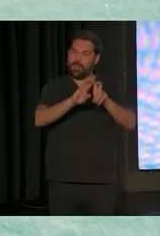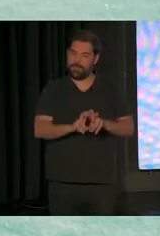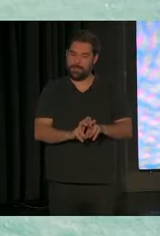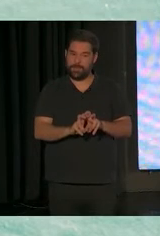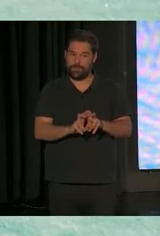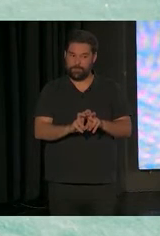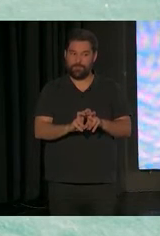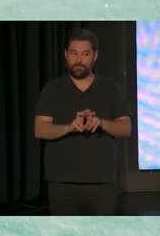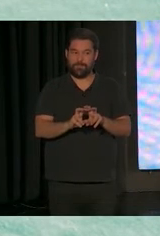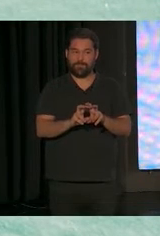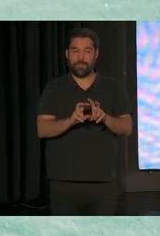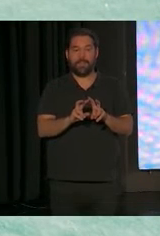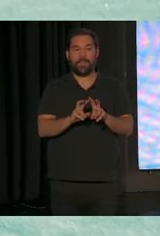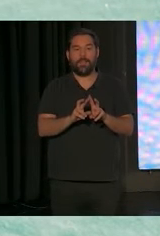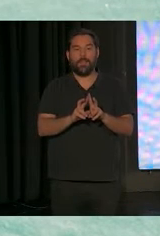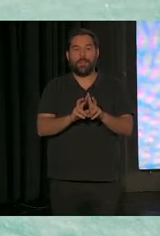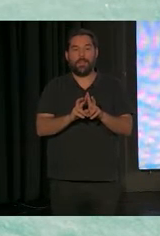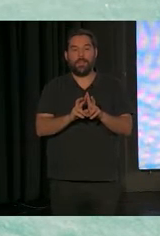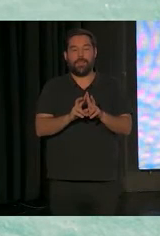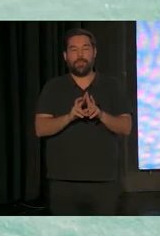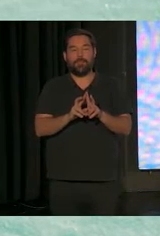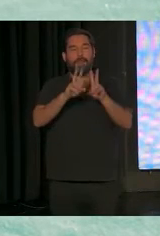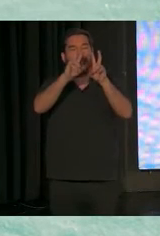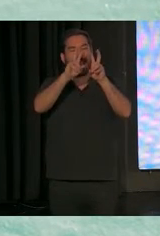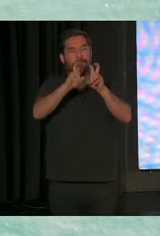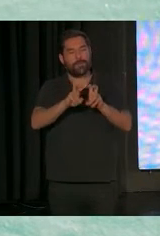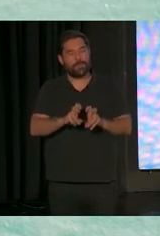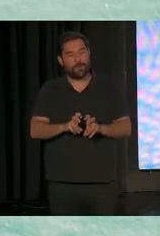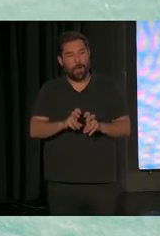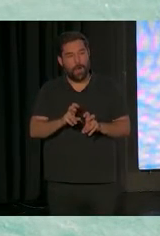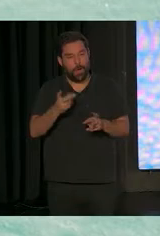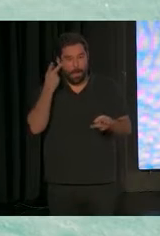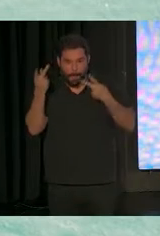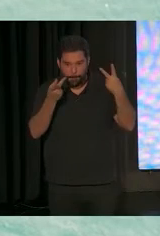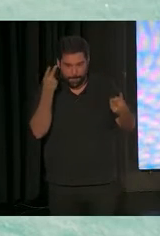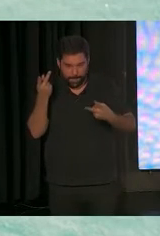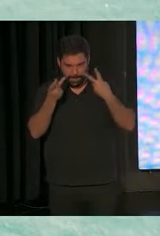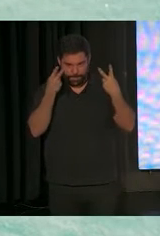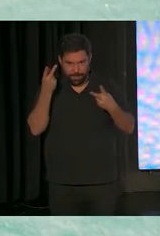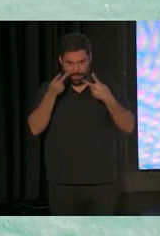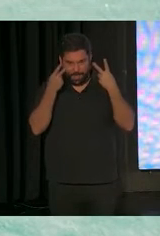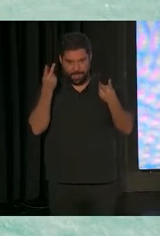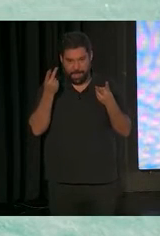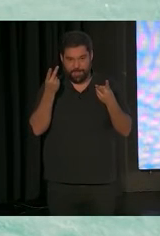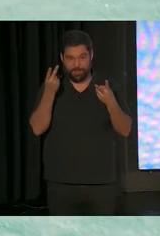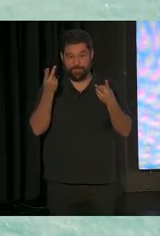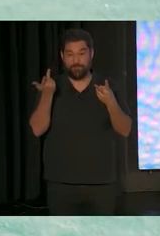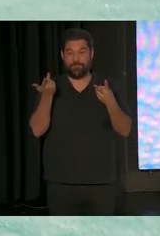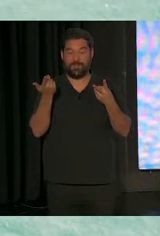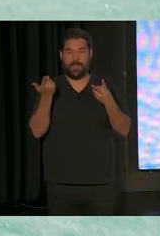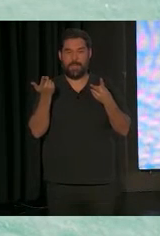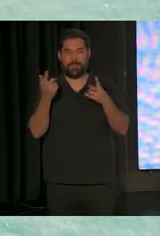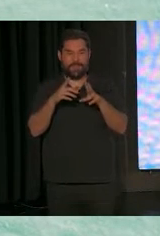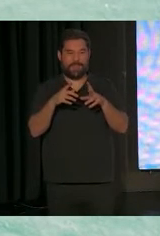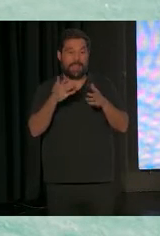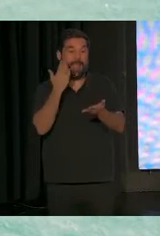visualizado lo que son sesiones tanto presenciales como